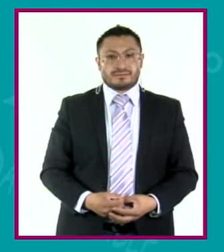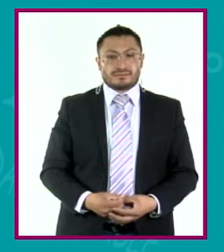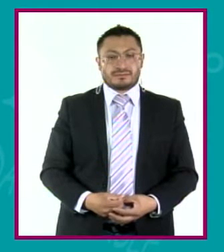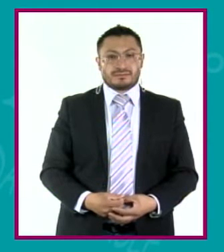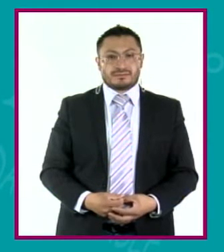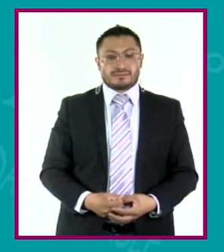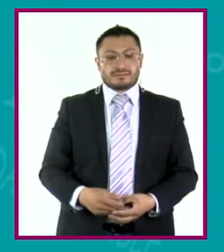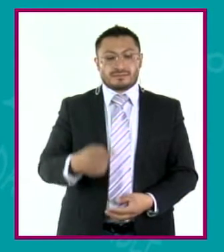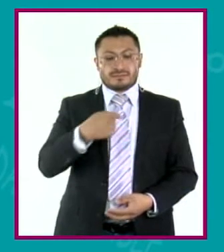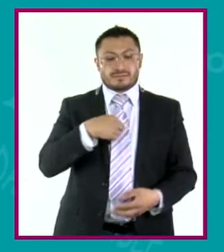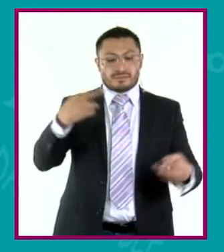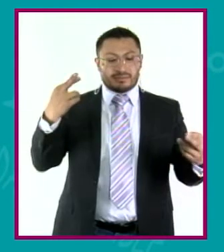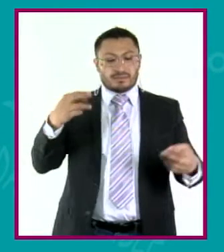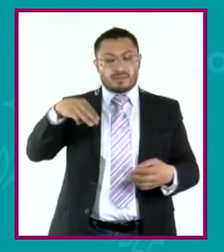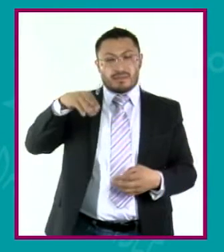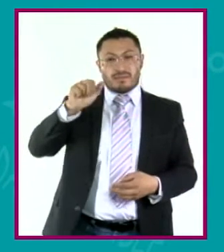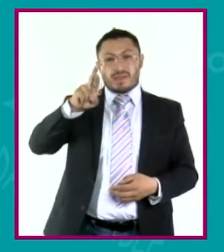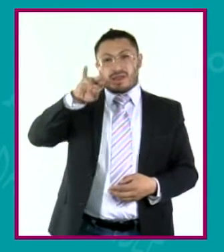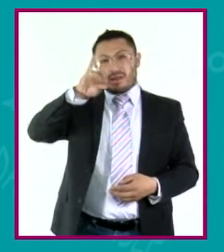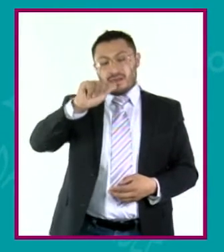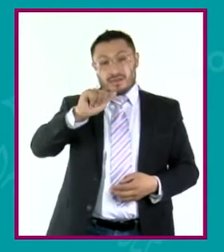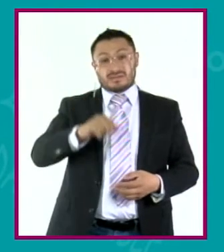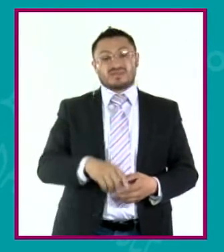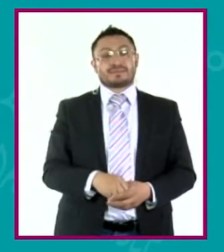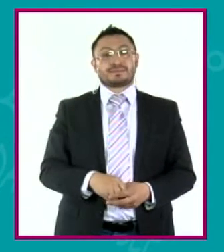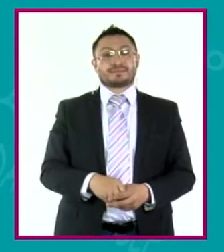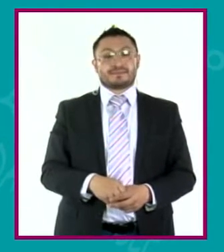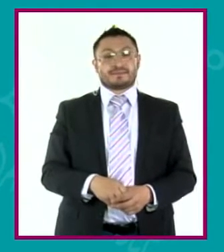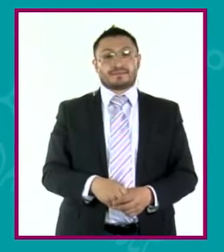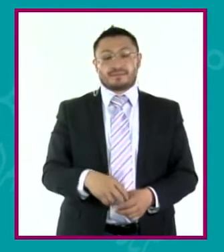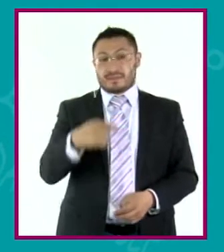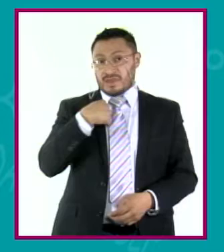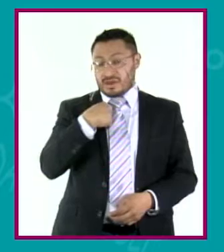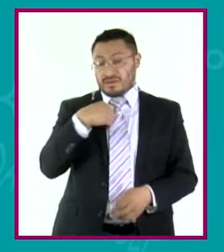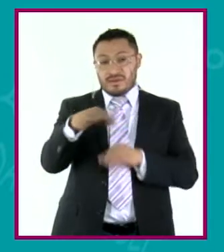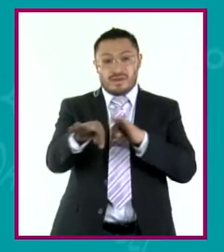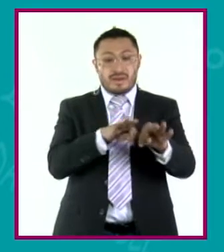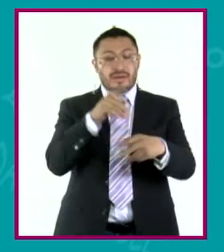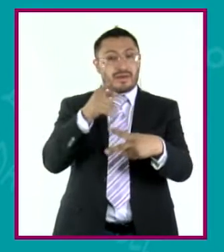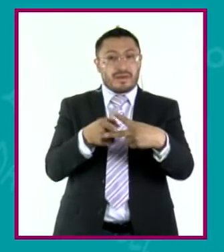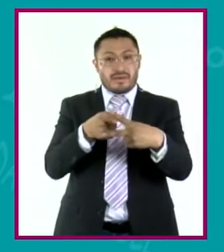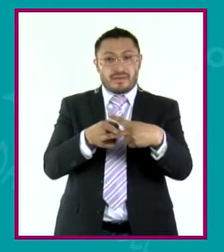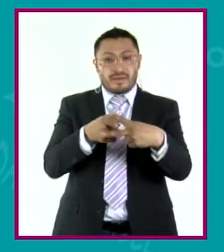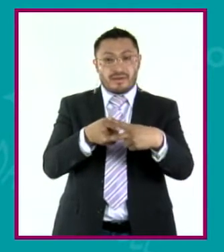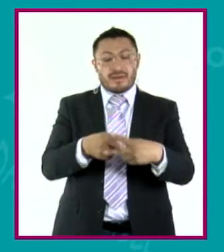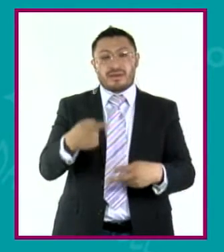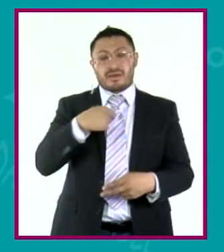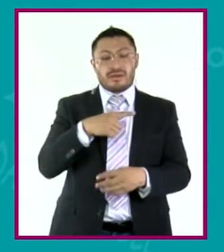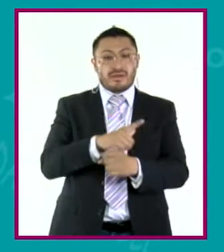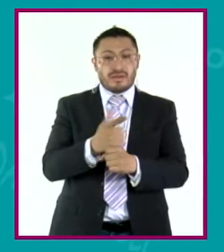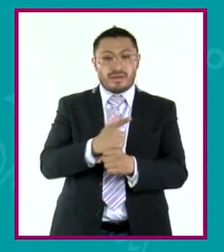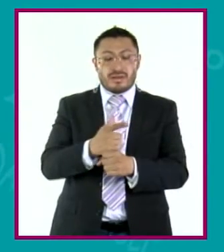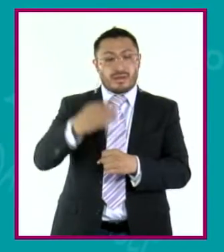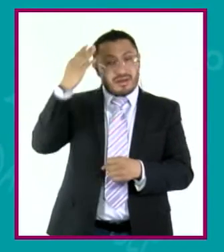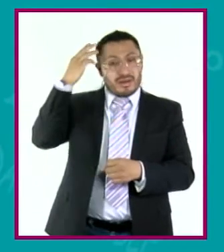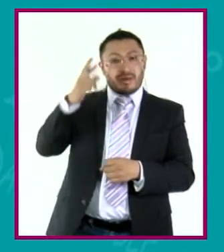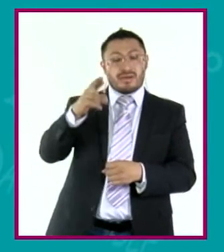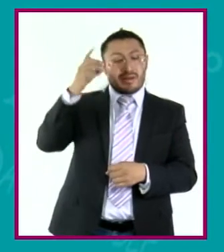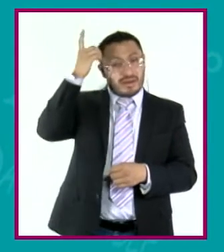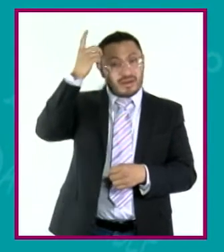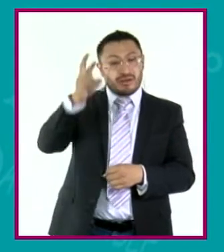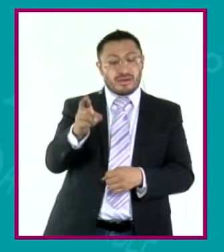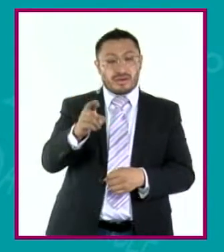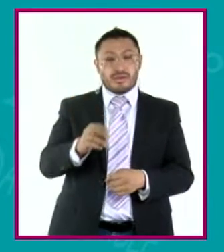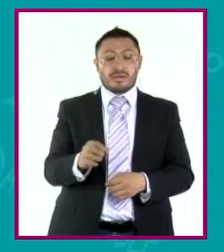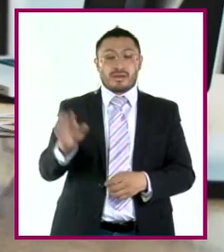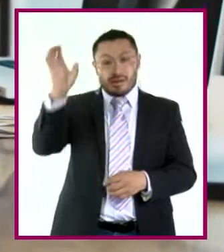Soy María de la Paz Álvarez Scherer, soy matemática, hice la licenciatura, maestría y doctorado en la Facultad de